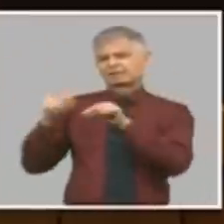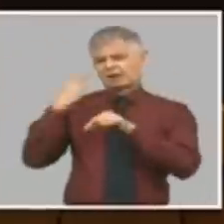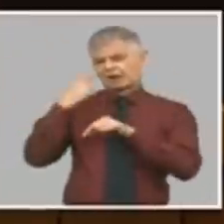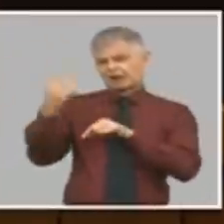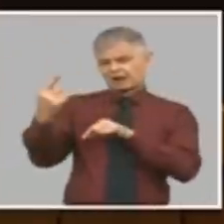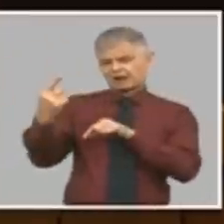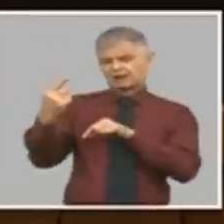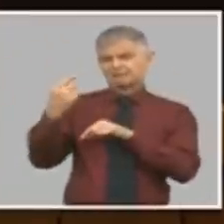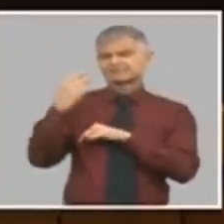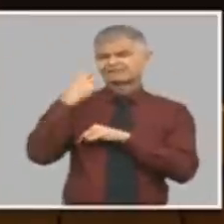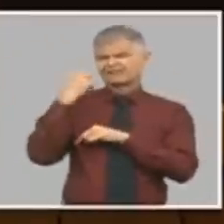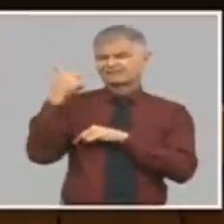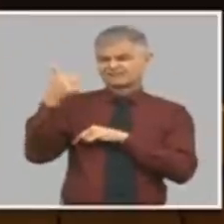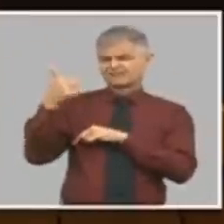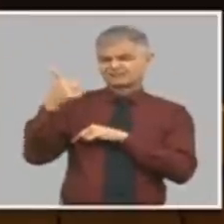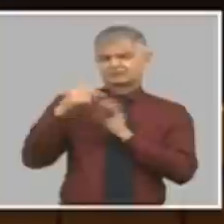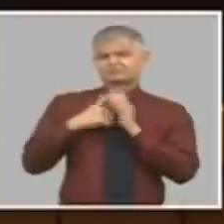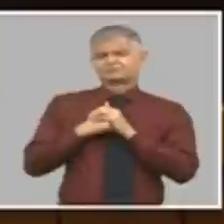ilustra bien